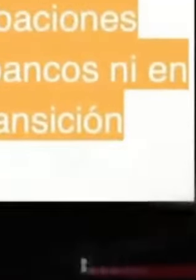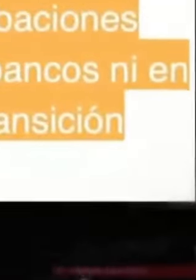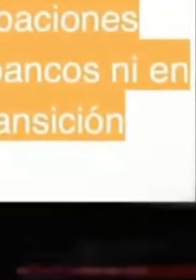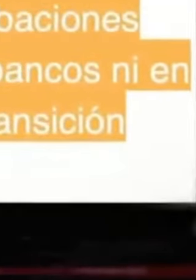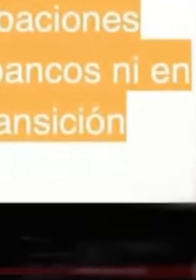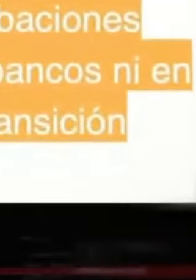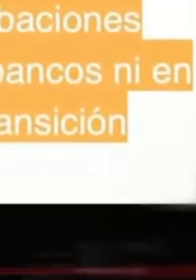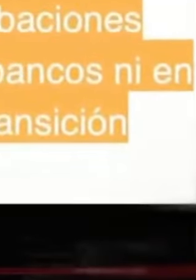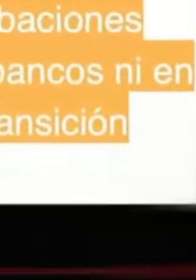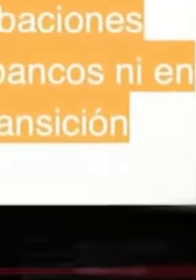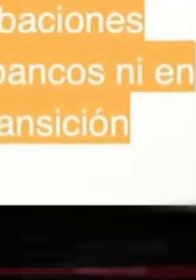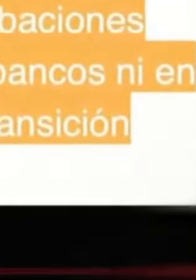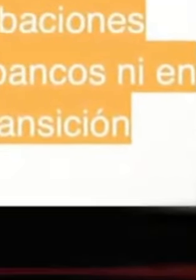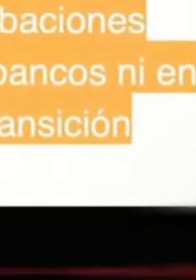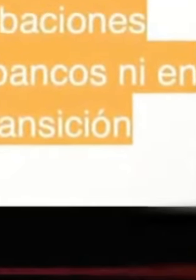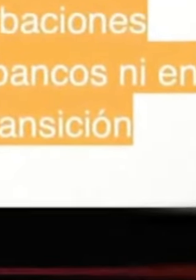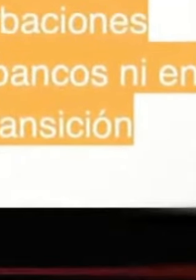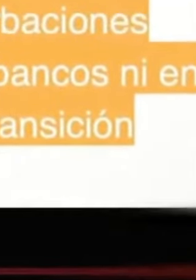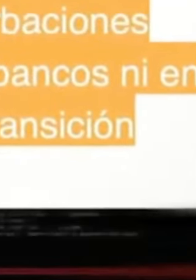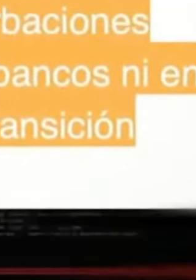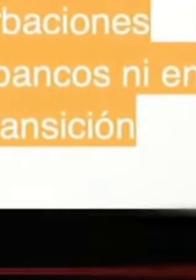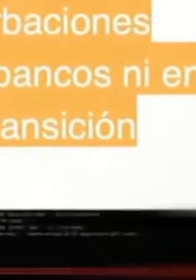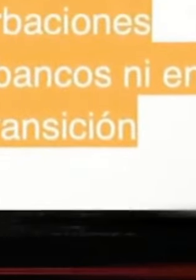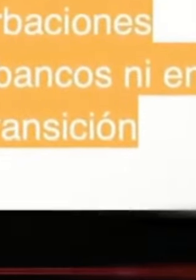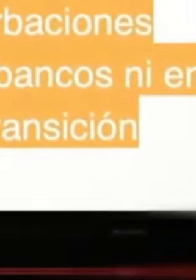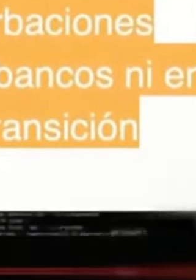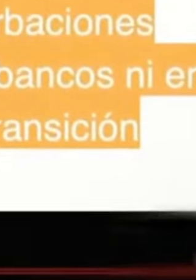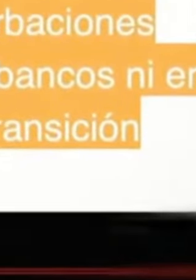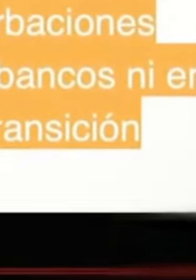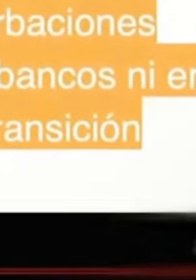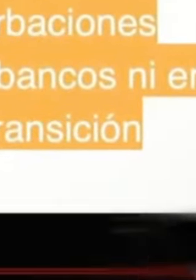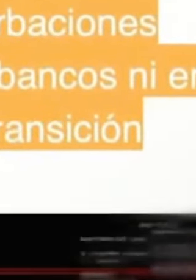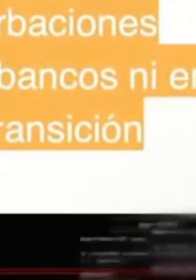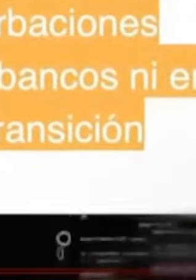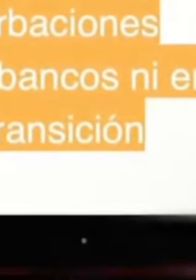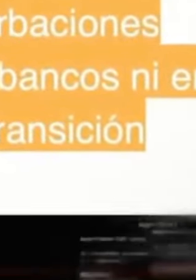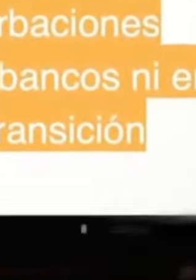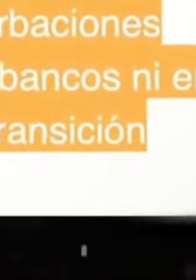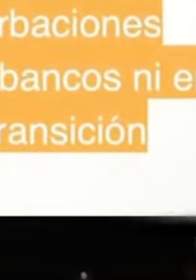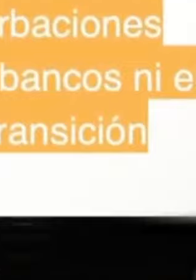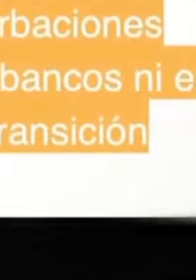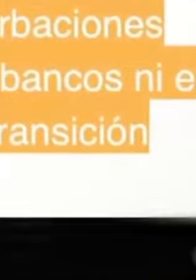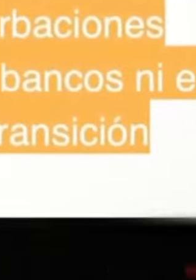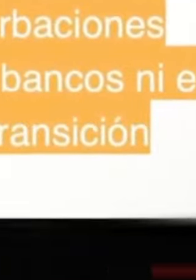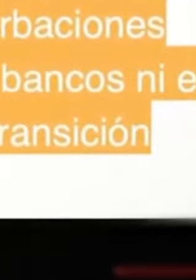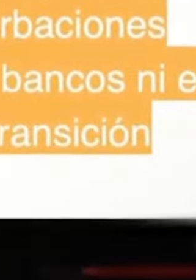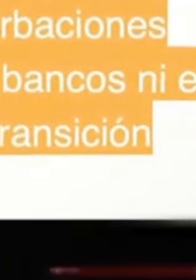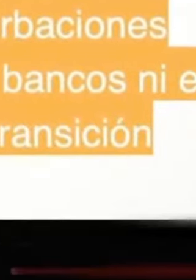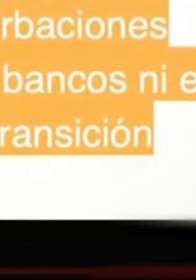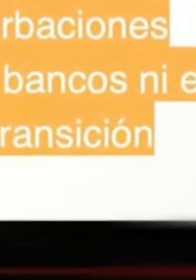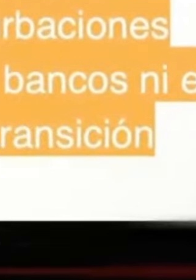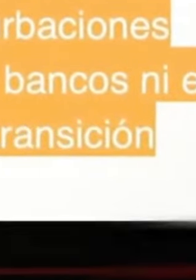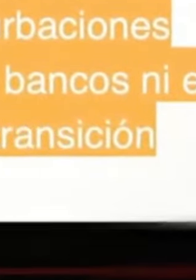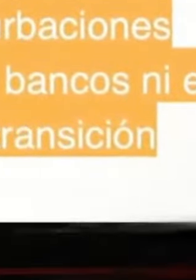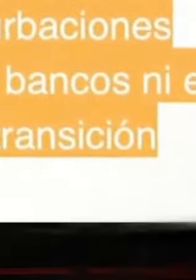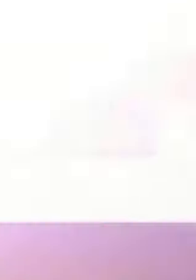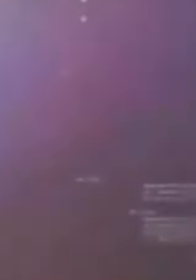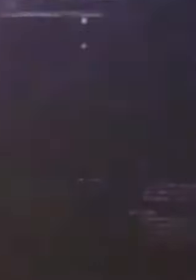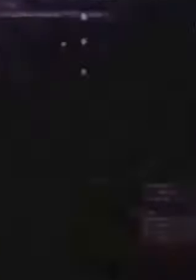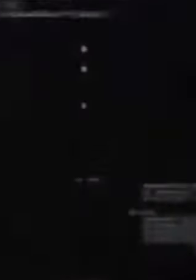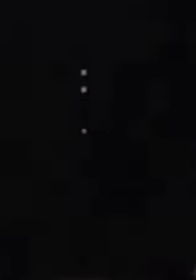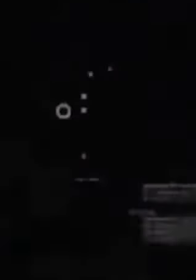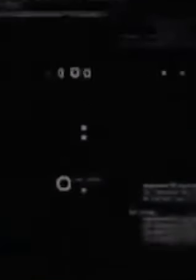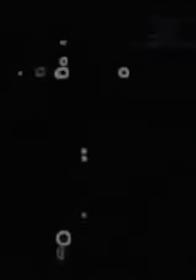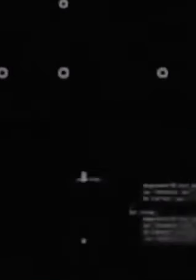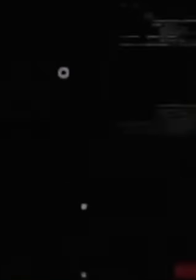de los bancos ni en el crecimiento del crédito en México, ya que se espera una transición presidencial sin contratiempos. Dos, la